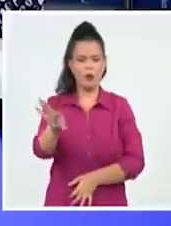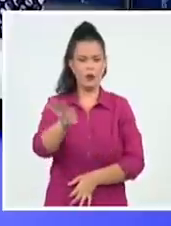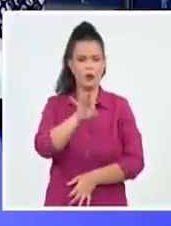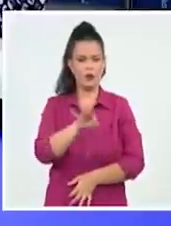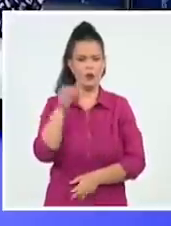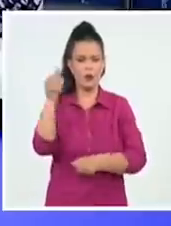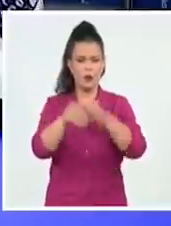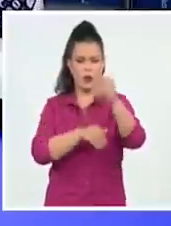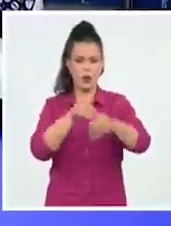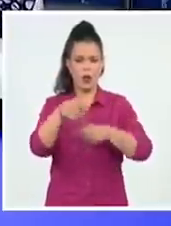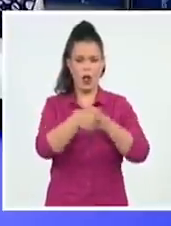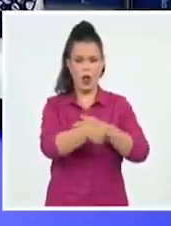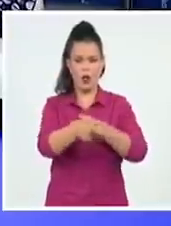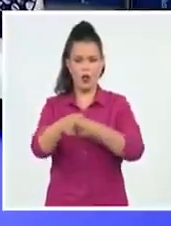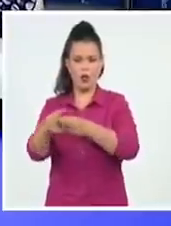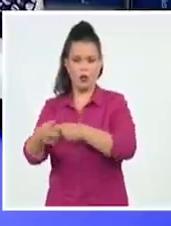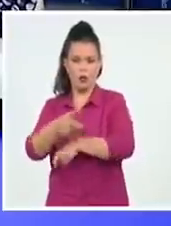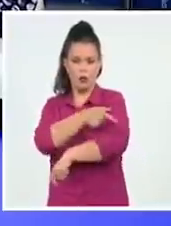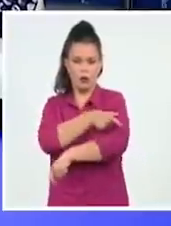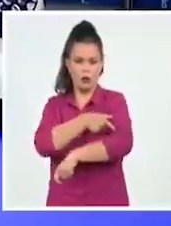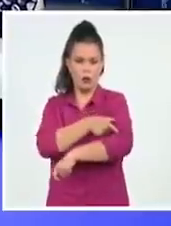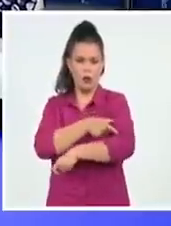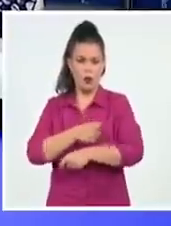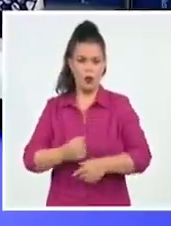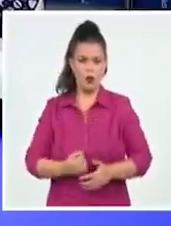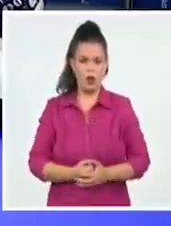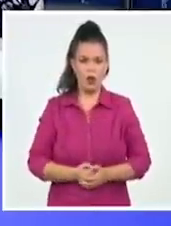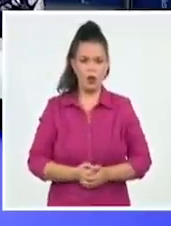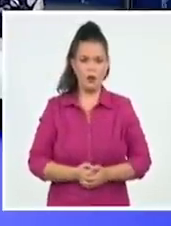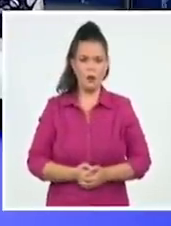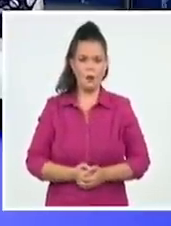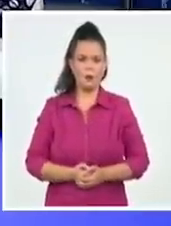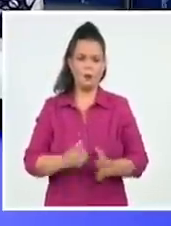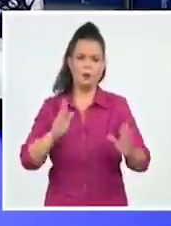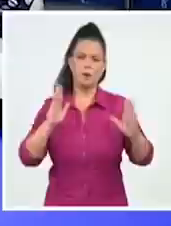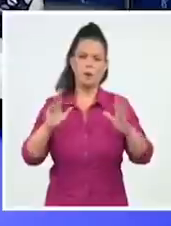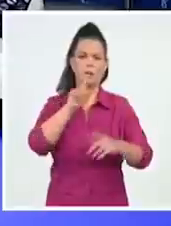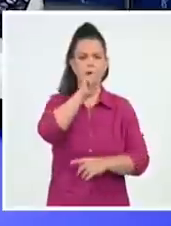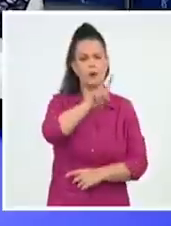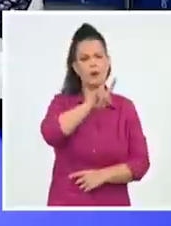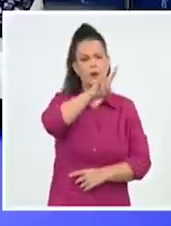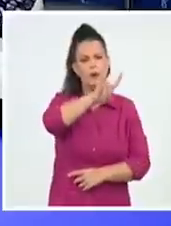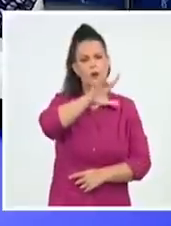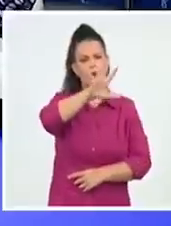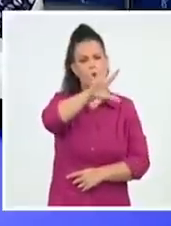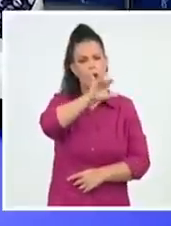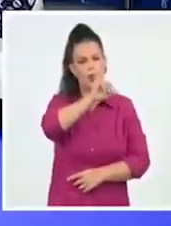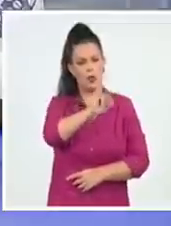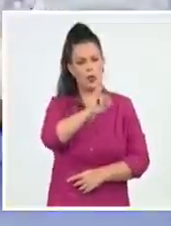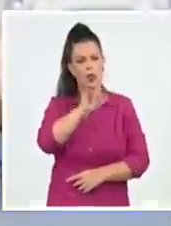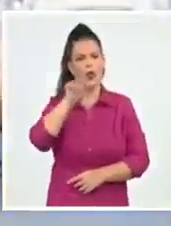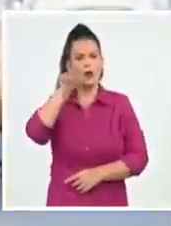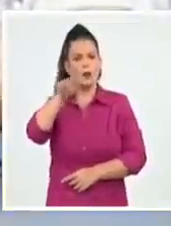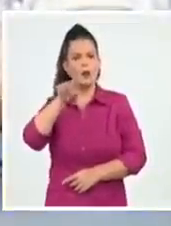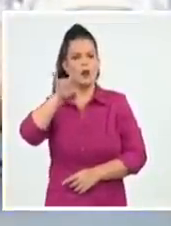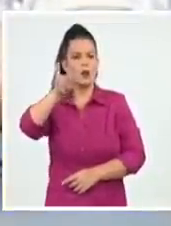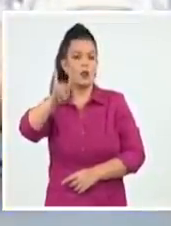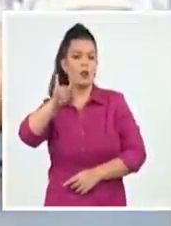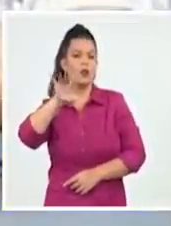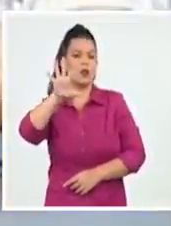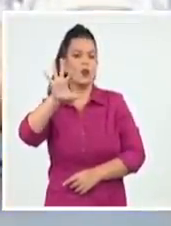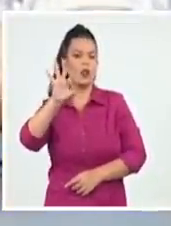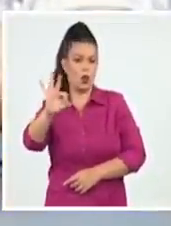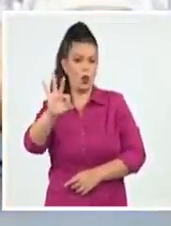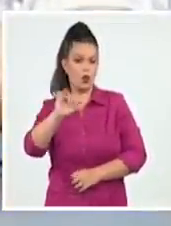cuartel Moncada, segunda fortaleza militar del país. Entre 1956 y 1958 siguió